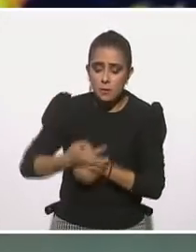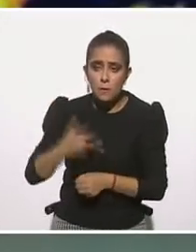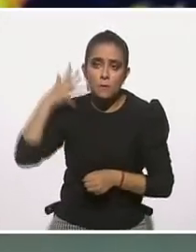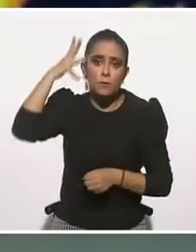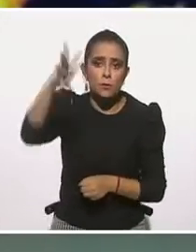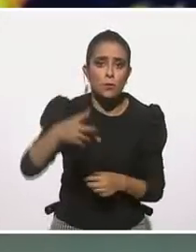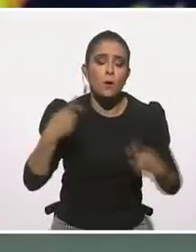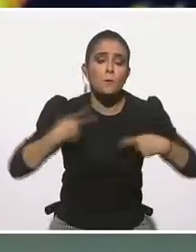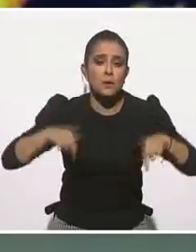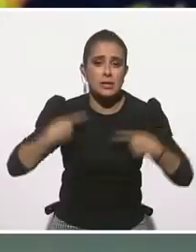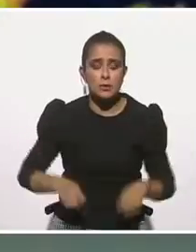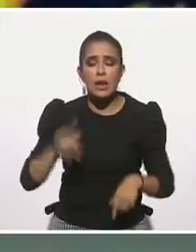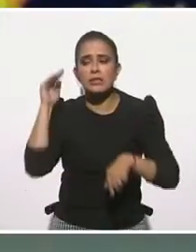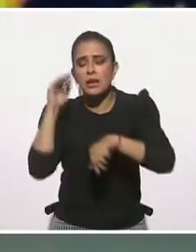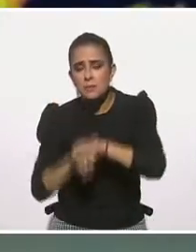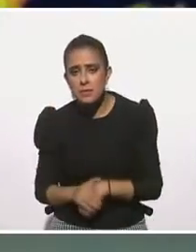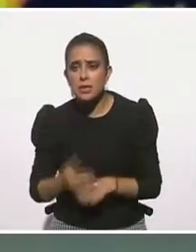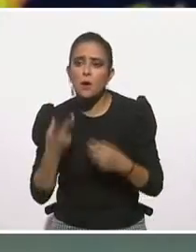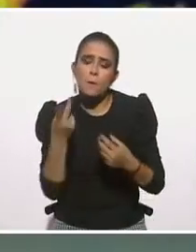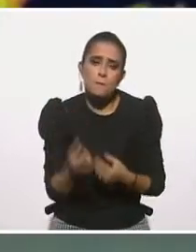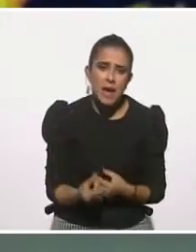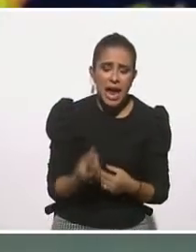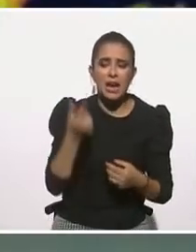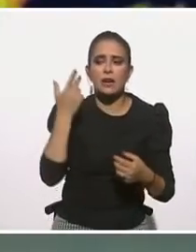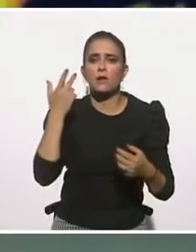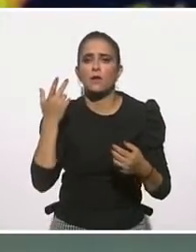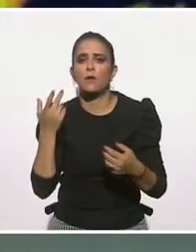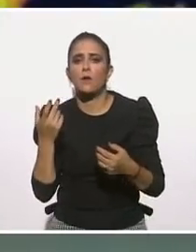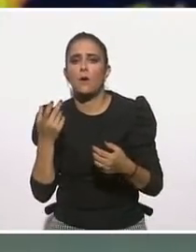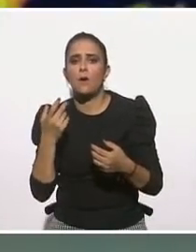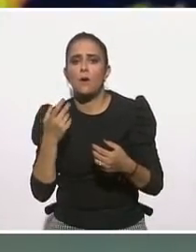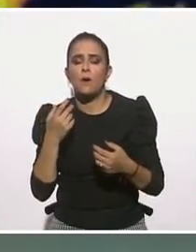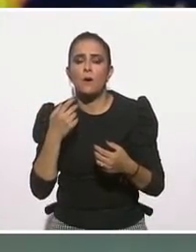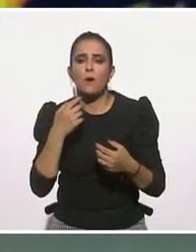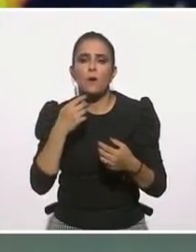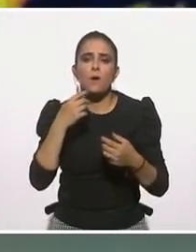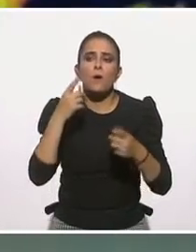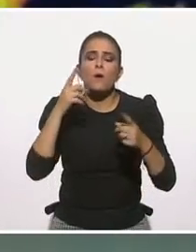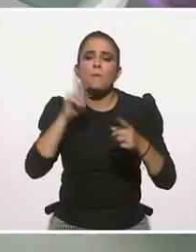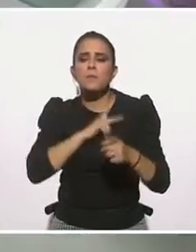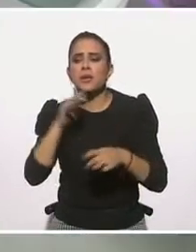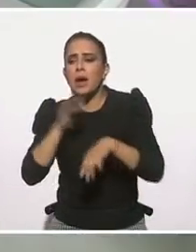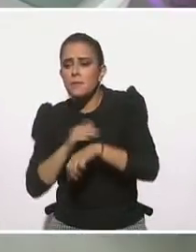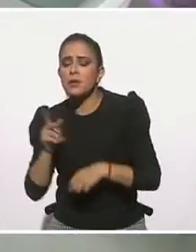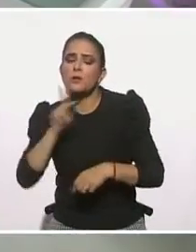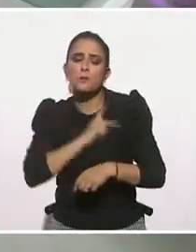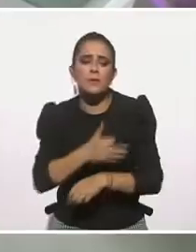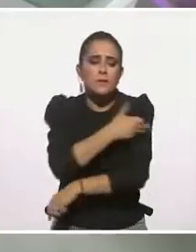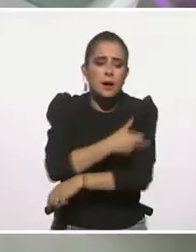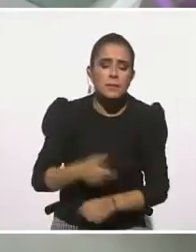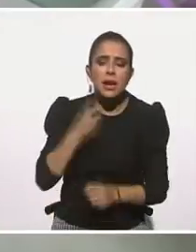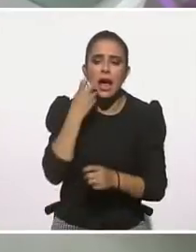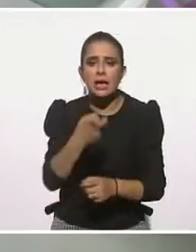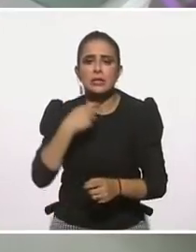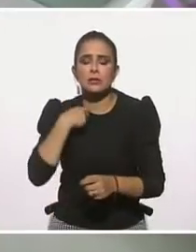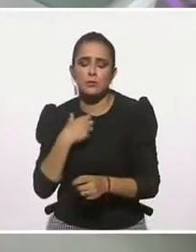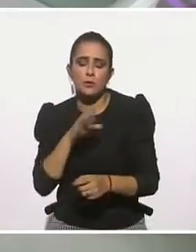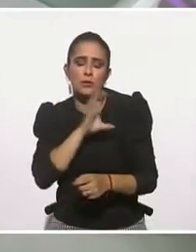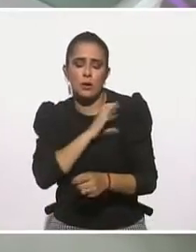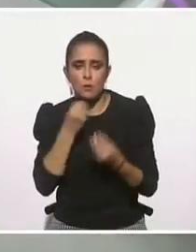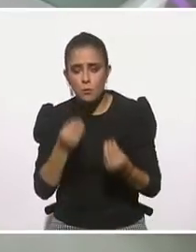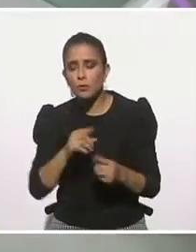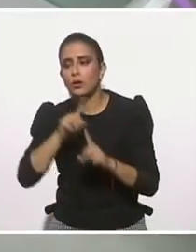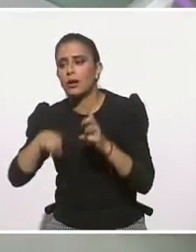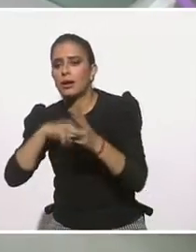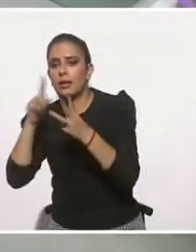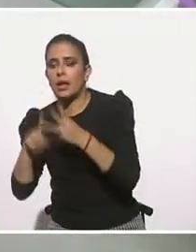seres vivos incluso. Si me quieren poner, mi perra se llama Chispita, pues pongo a Chispita. Y en la tercera hoja me van a poner todas, por título, todas las